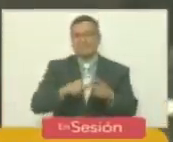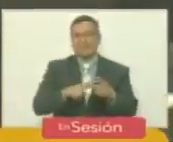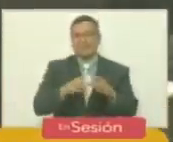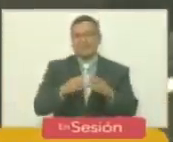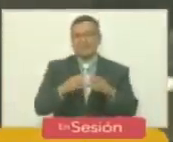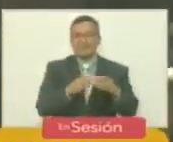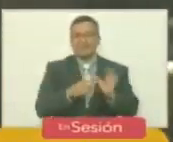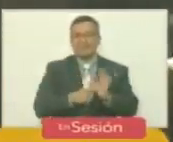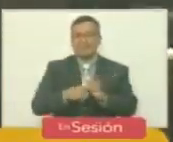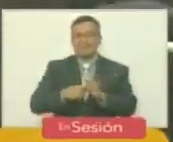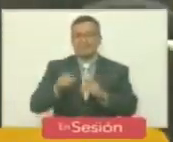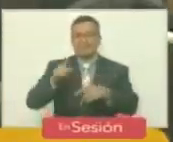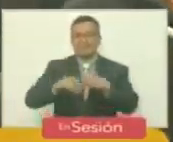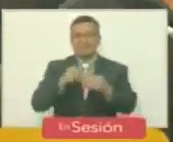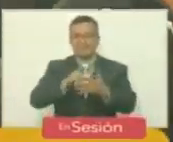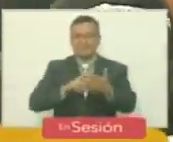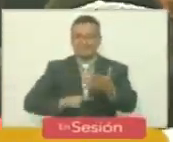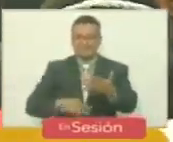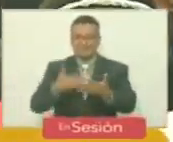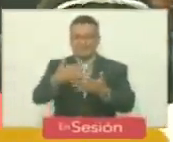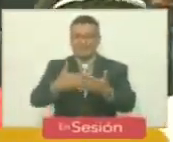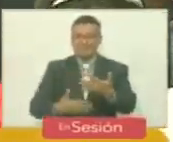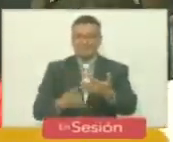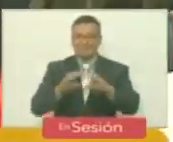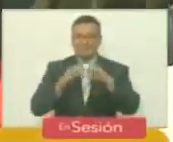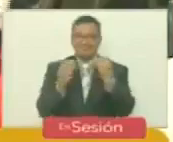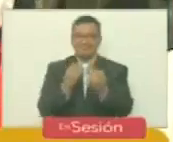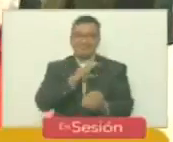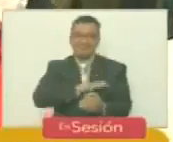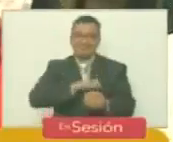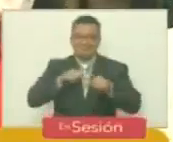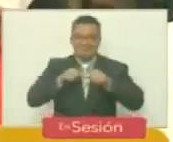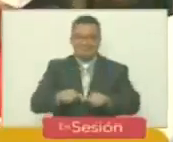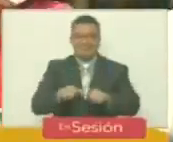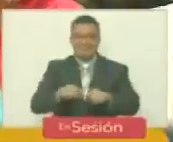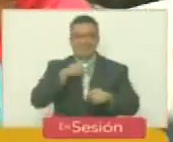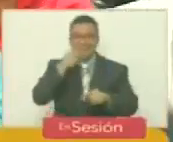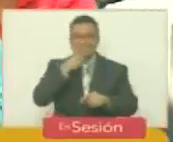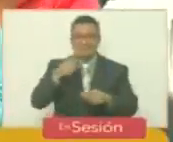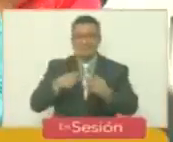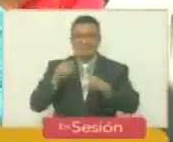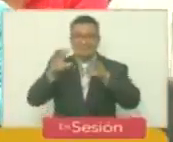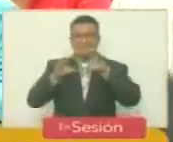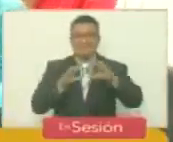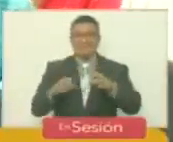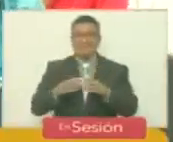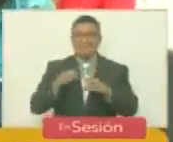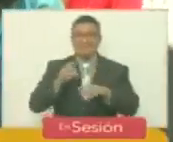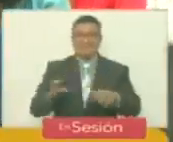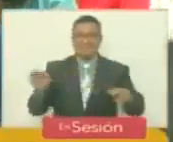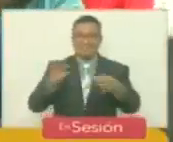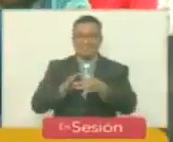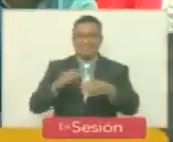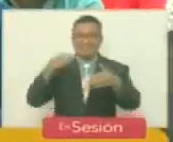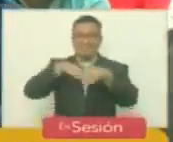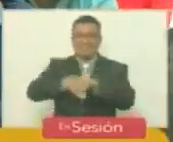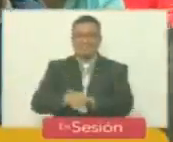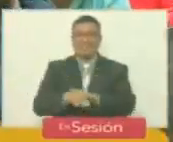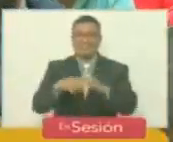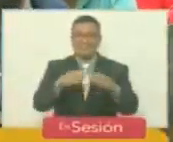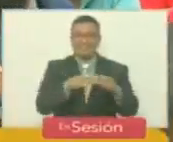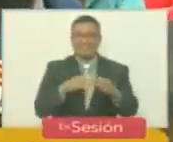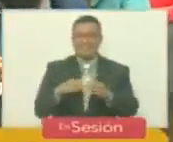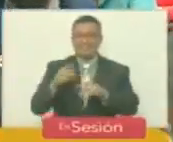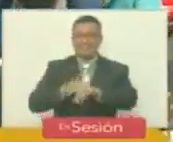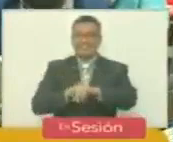ordenó remitir las comunicaciones a la Comisión Permanente de Política Exterior, Soberanía e Integración a los fines